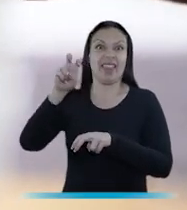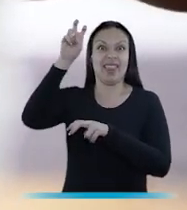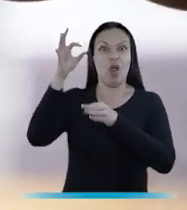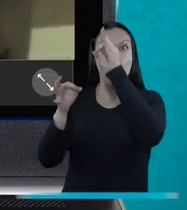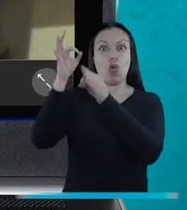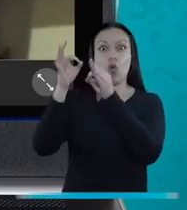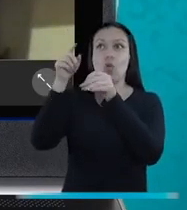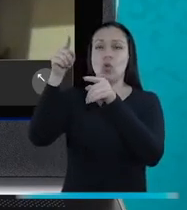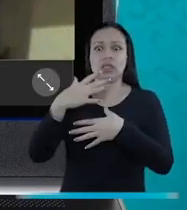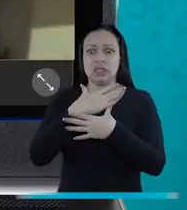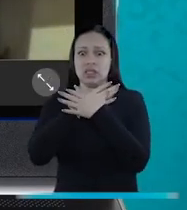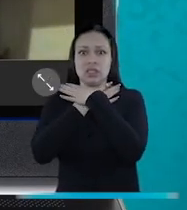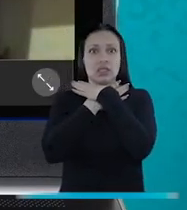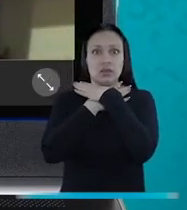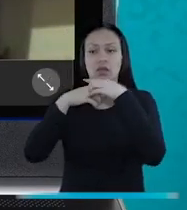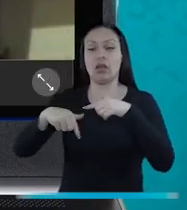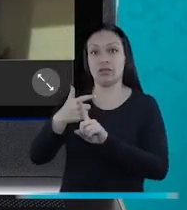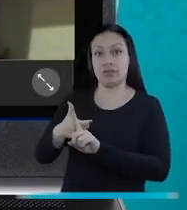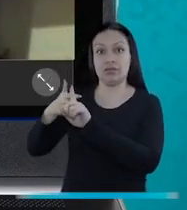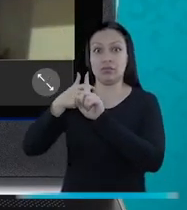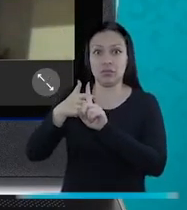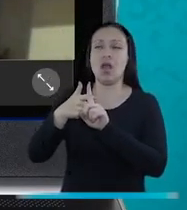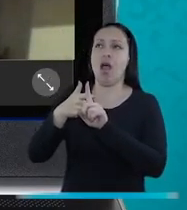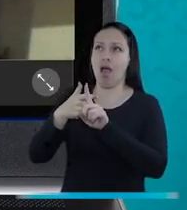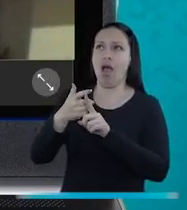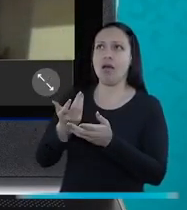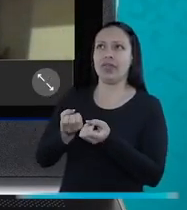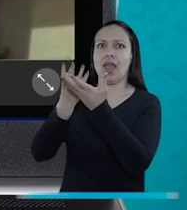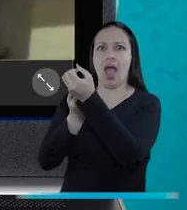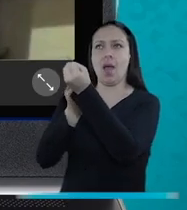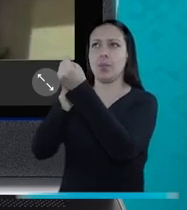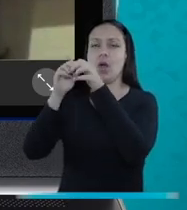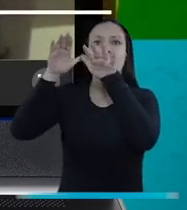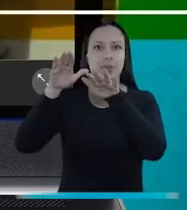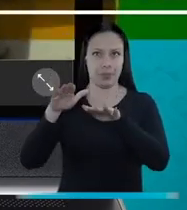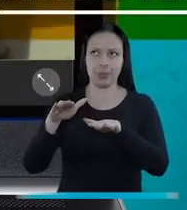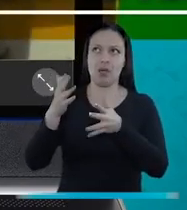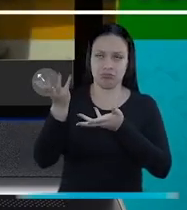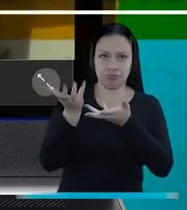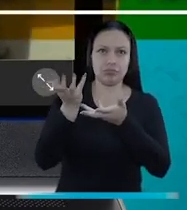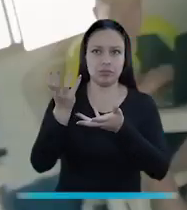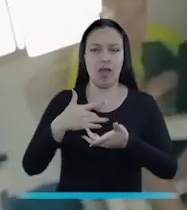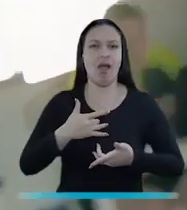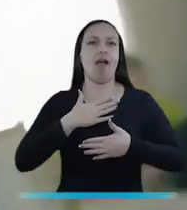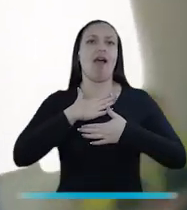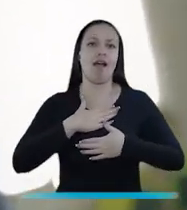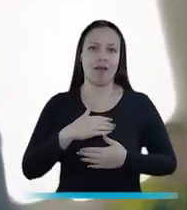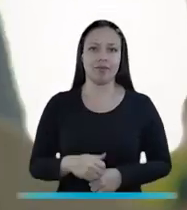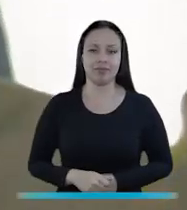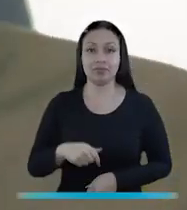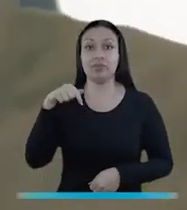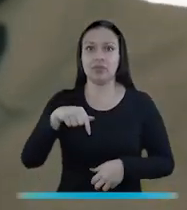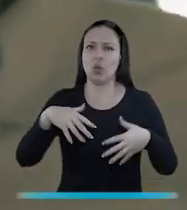Judicial para que la gente pueda dirimir de forma consensuada y de forma amistosa sus controversias. Esto,